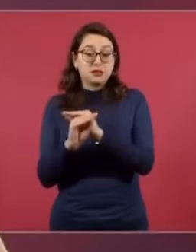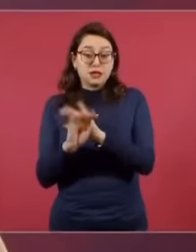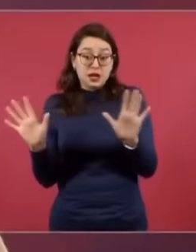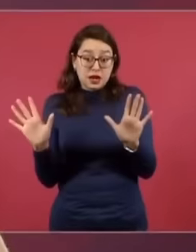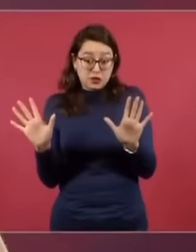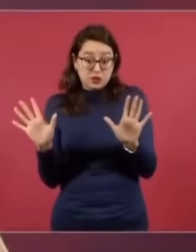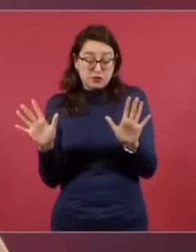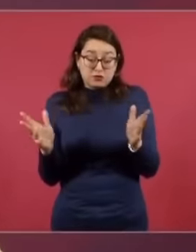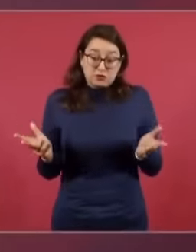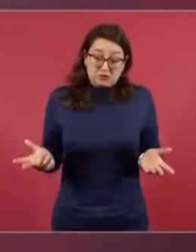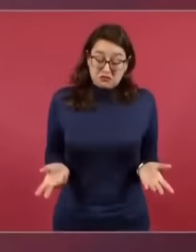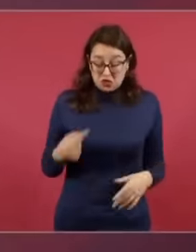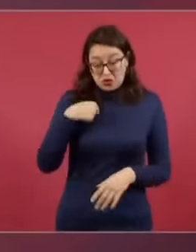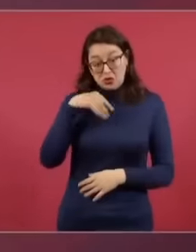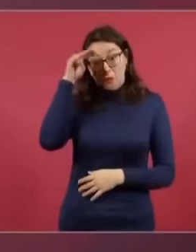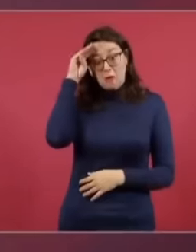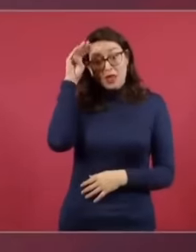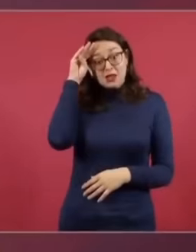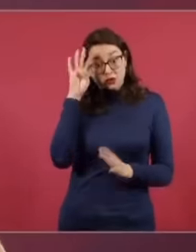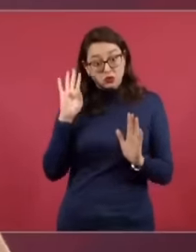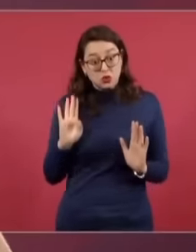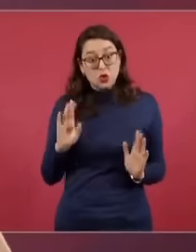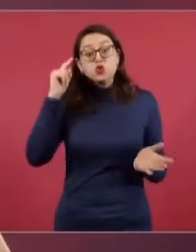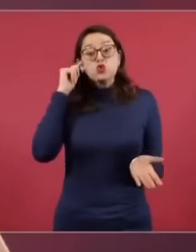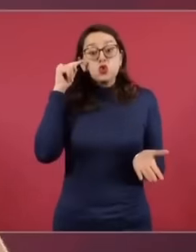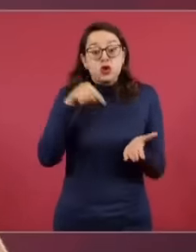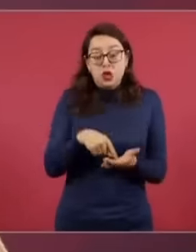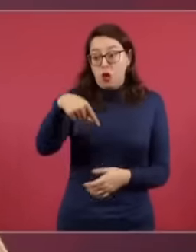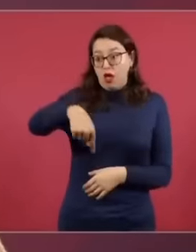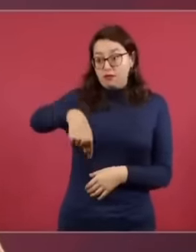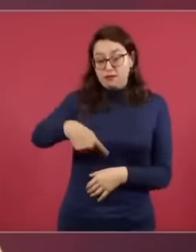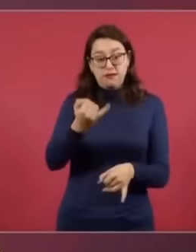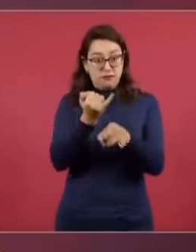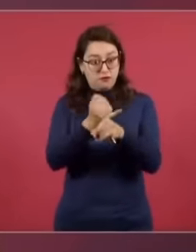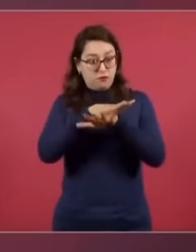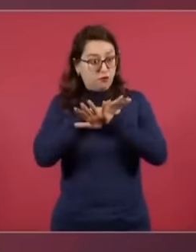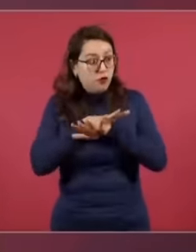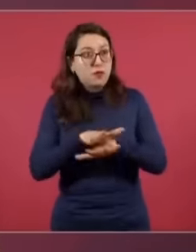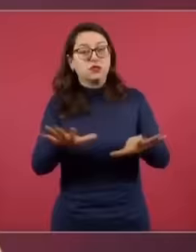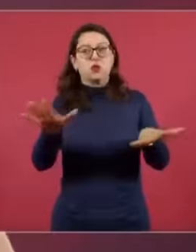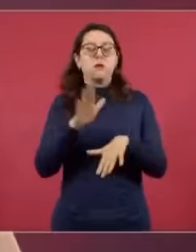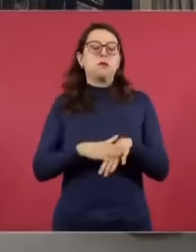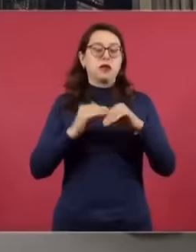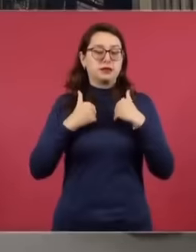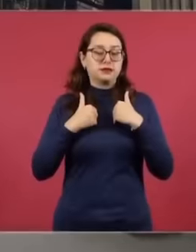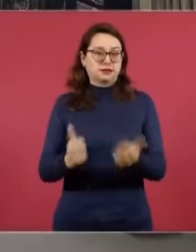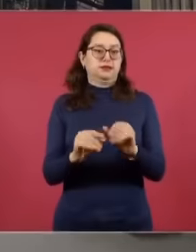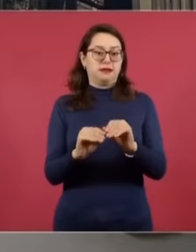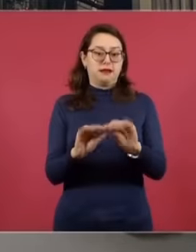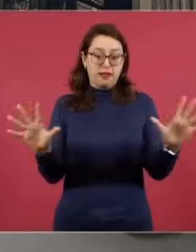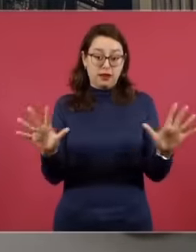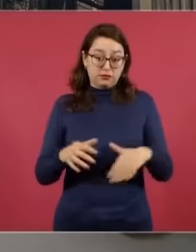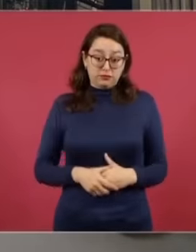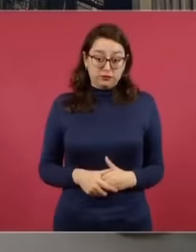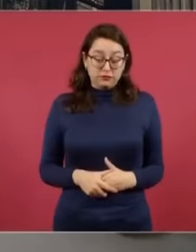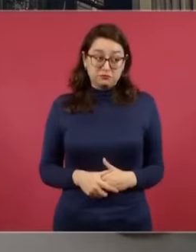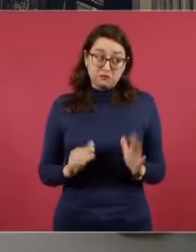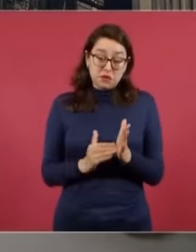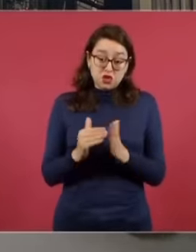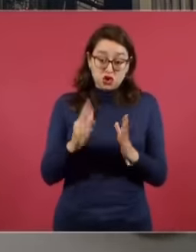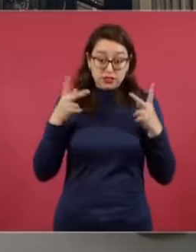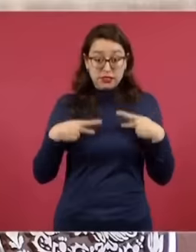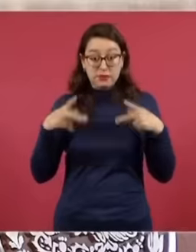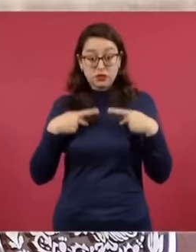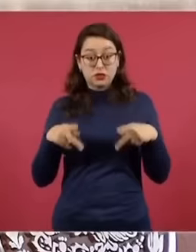ustedes y este espacio de información nos permite llegar a muchísimos, confío en que millones de personas,